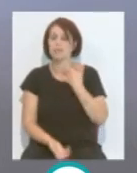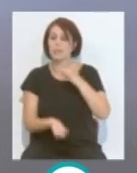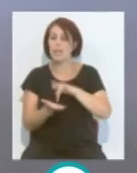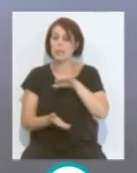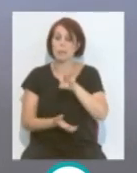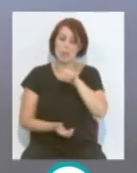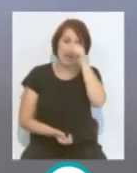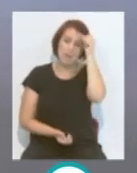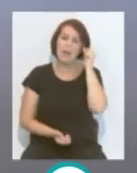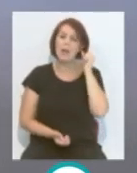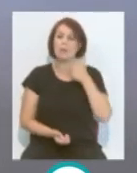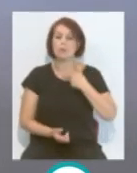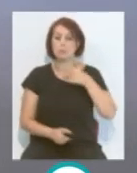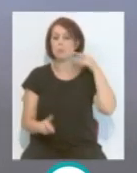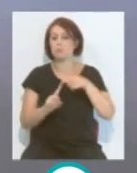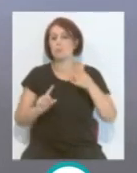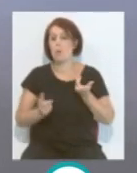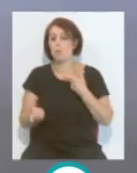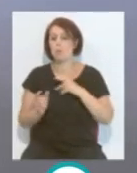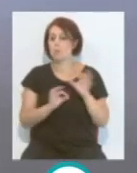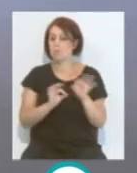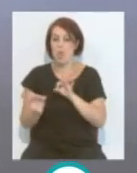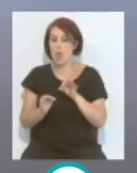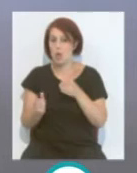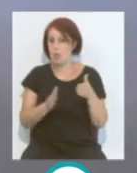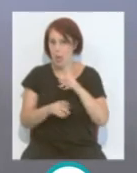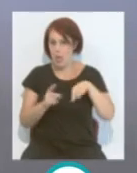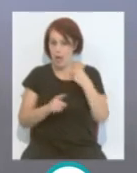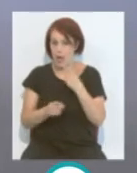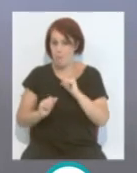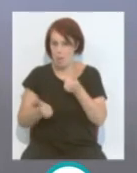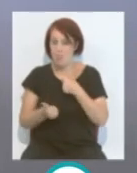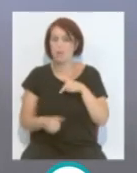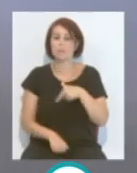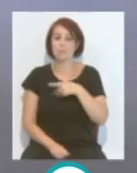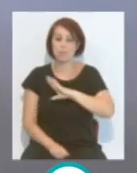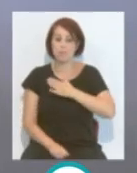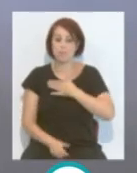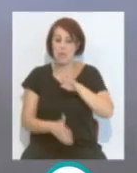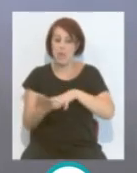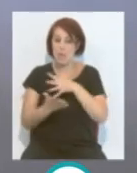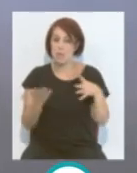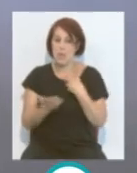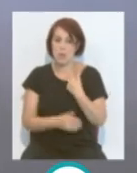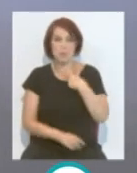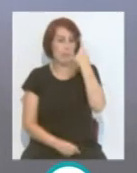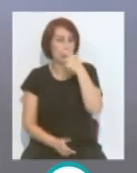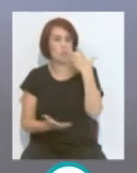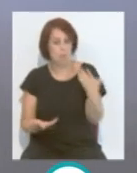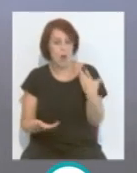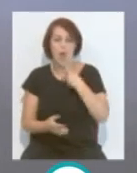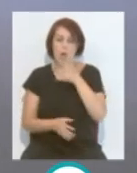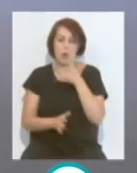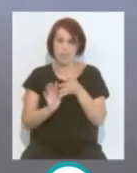Álvaro Cervera para comenzar la preparación de la temporada próxima... ...que mañana conocerá el calendario que vamos a analizar a